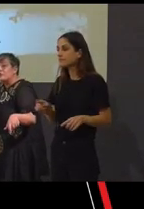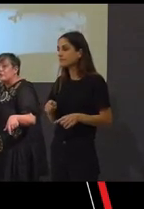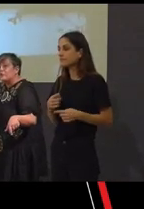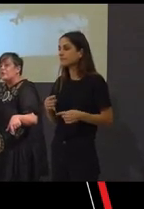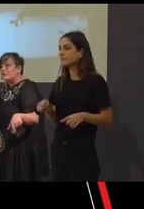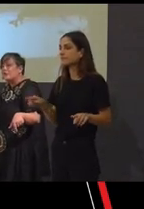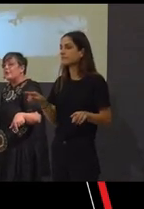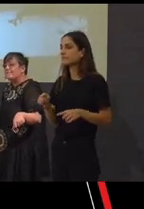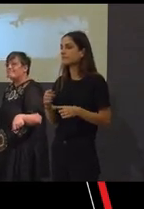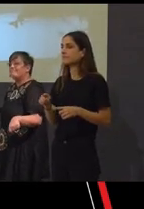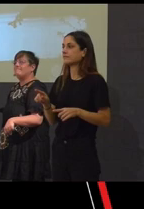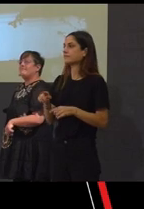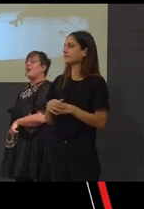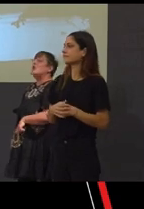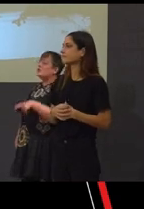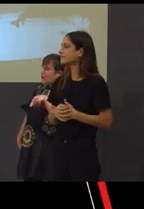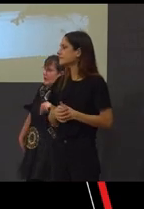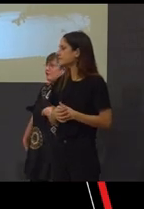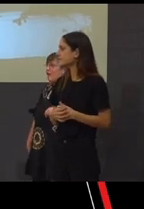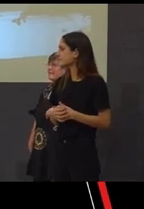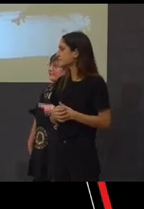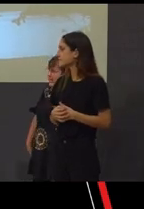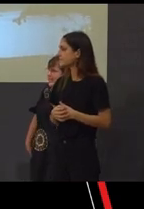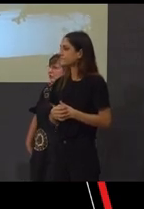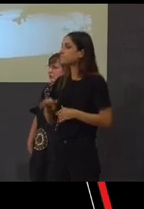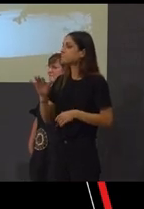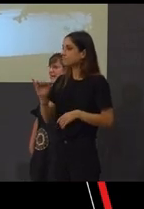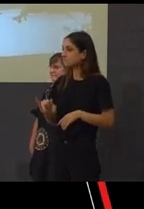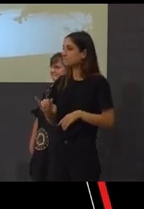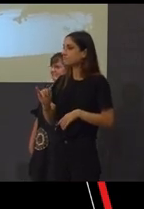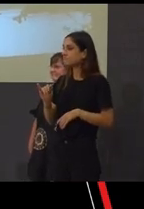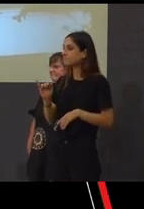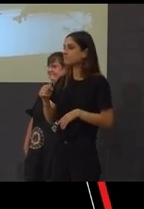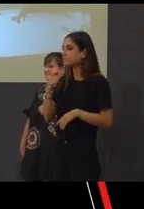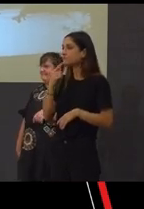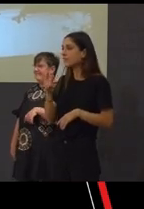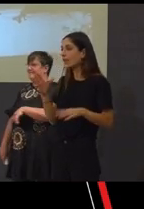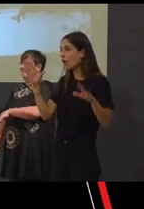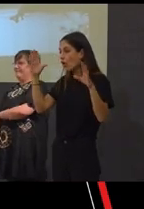Sí, sí, sí, sí. Sí, sí. Negra sombra.